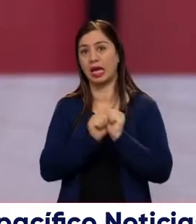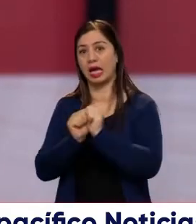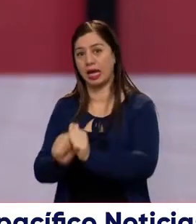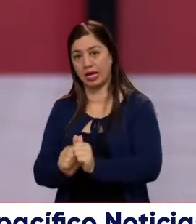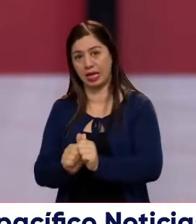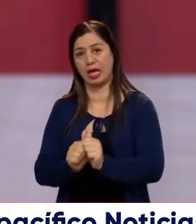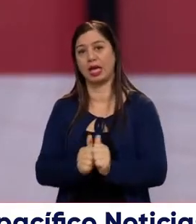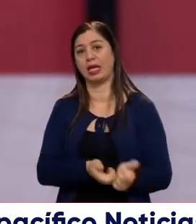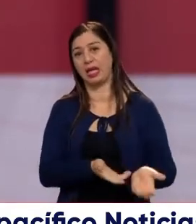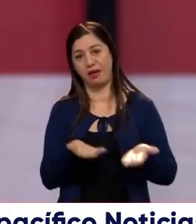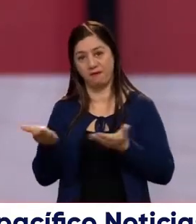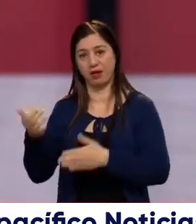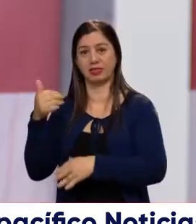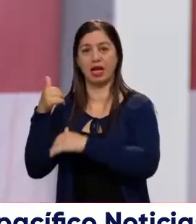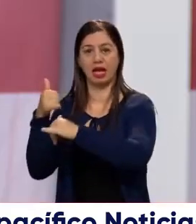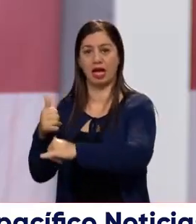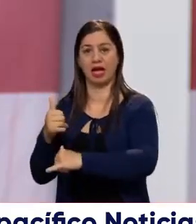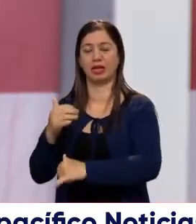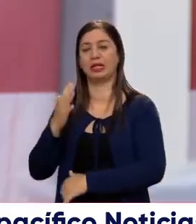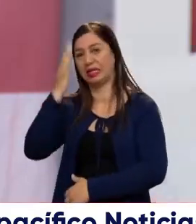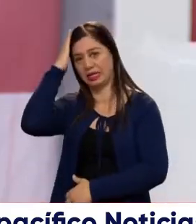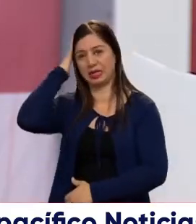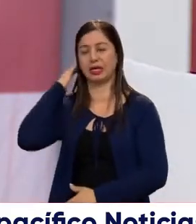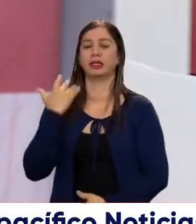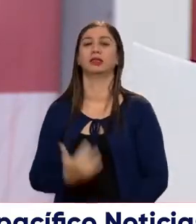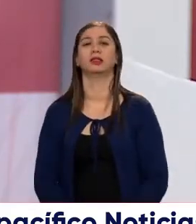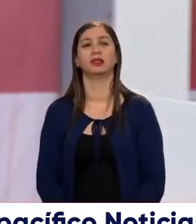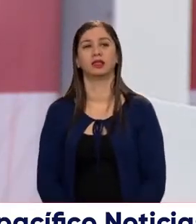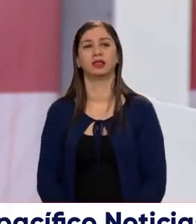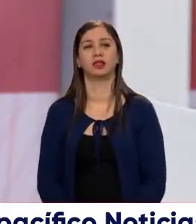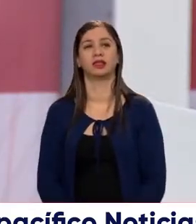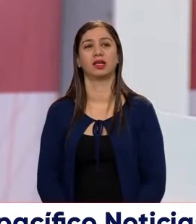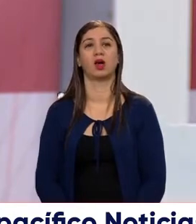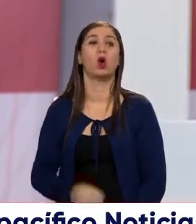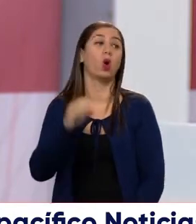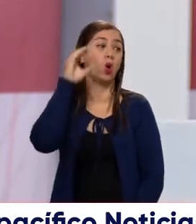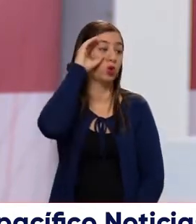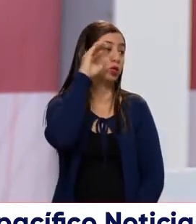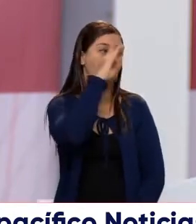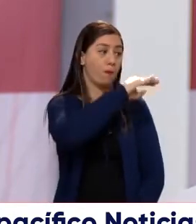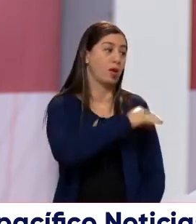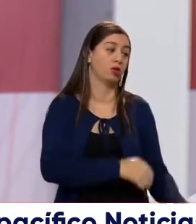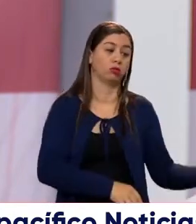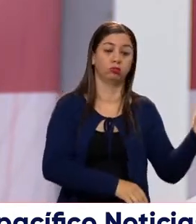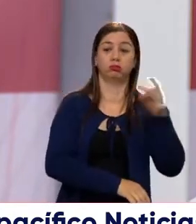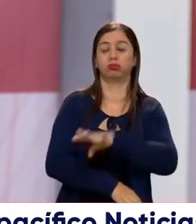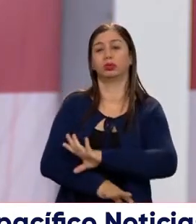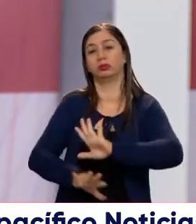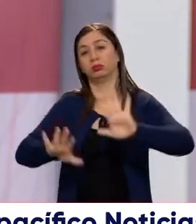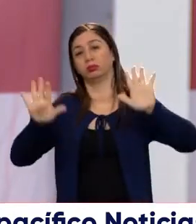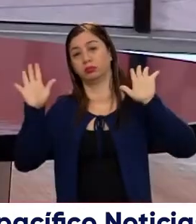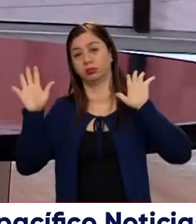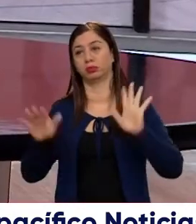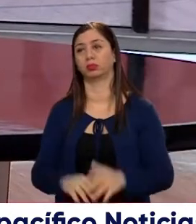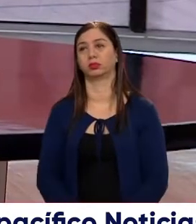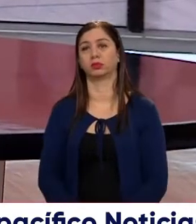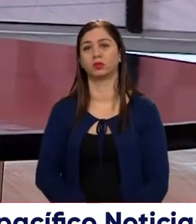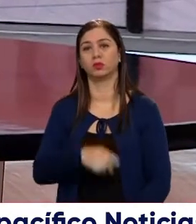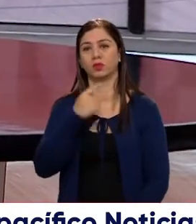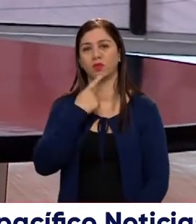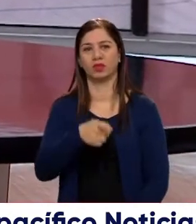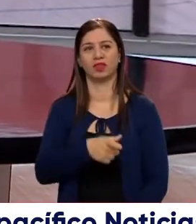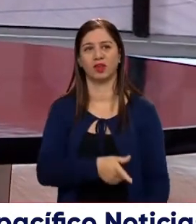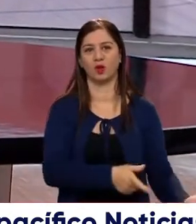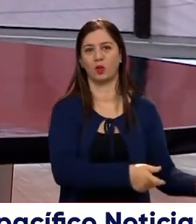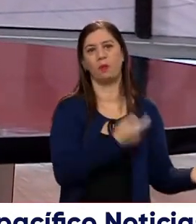votar por el ingeniero, a votar por el ingeniero, sí, porque si no se los lleva Petro, ahí están, ahí le dejo la magia para todos. lo digo porque uno dice lo